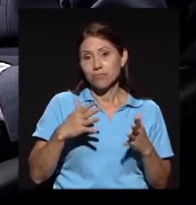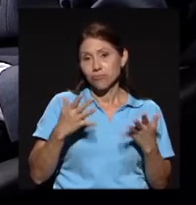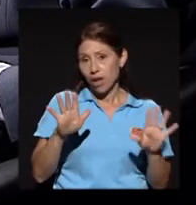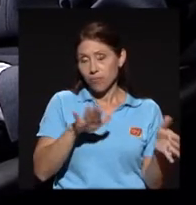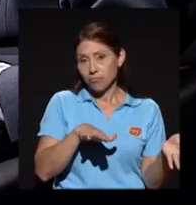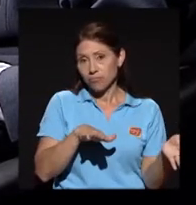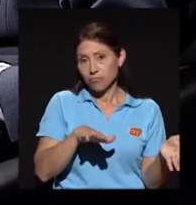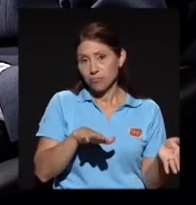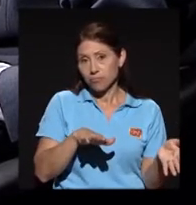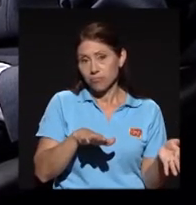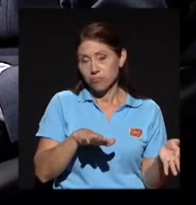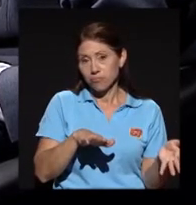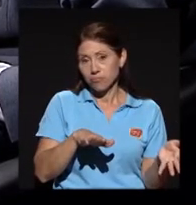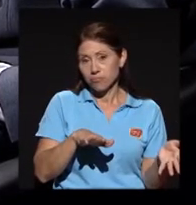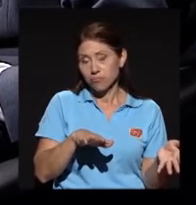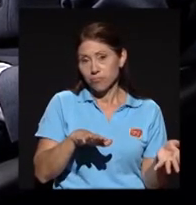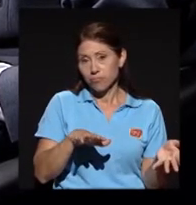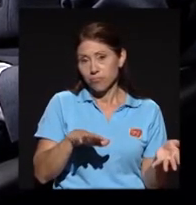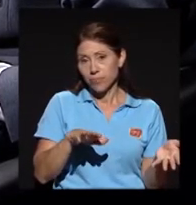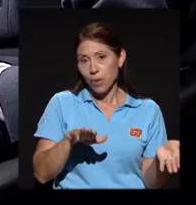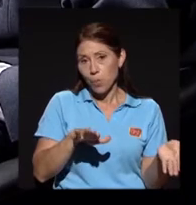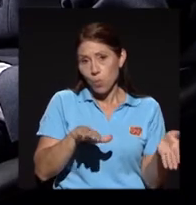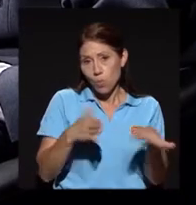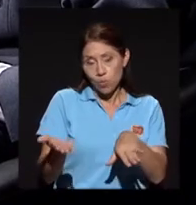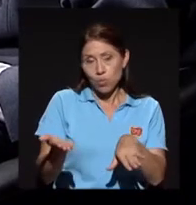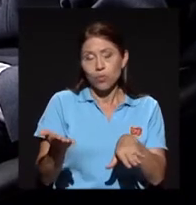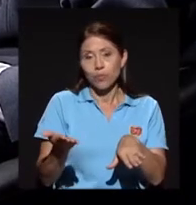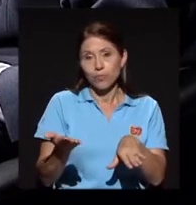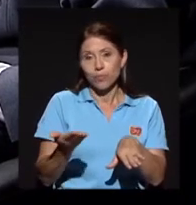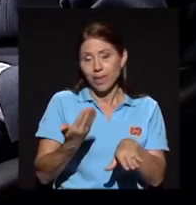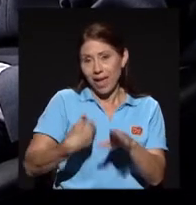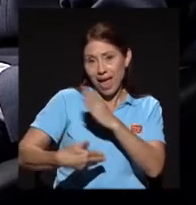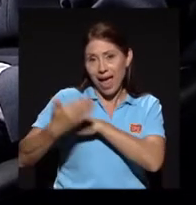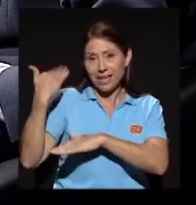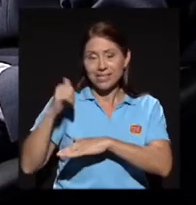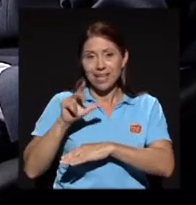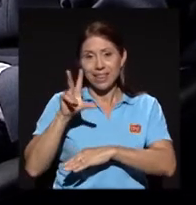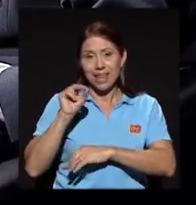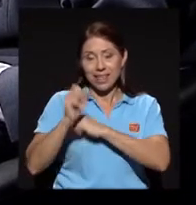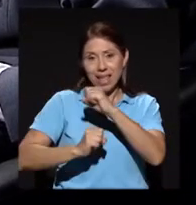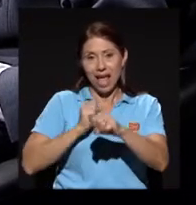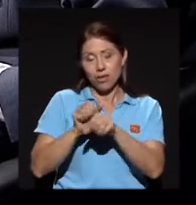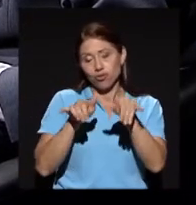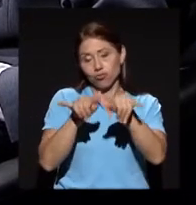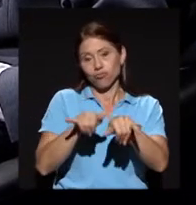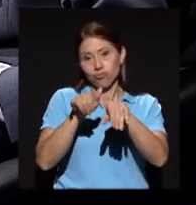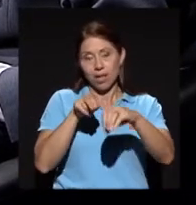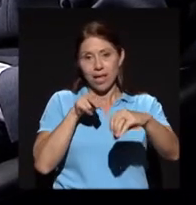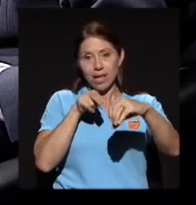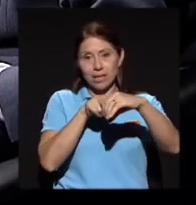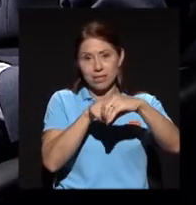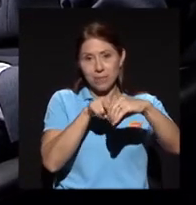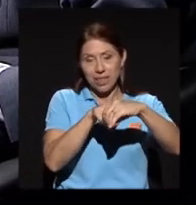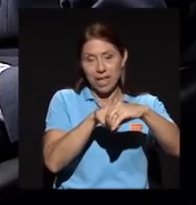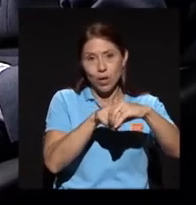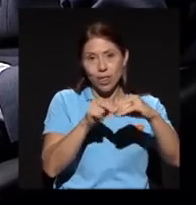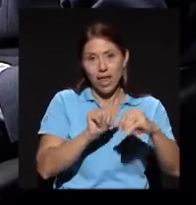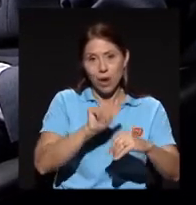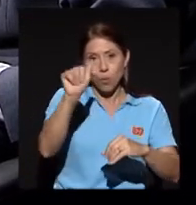tiene 30 de estar en el cementerio de Alajuela, no sé si esperándome o no, pero